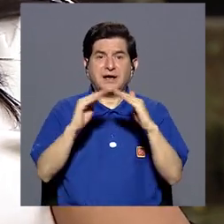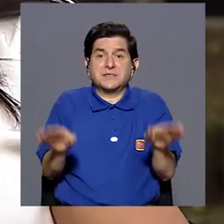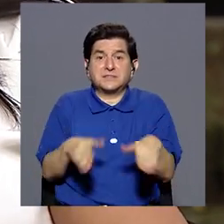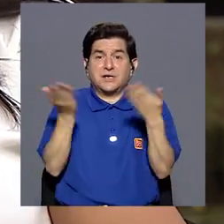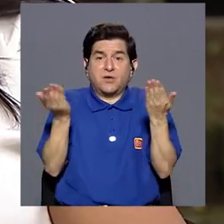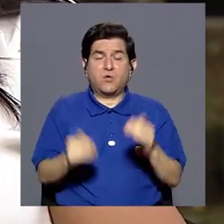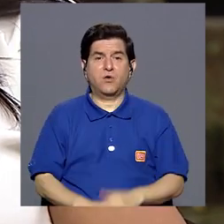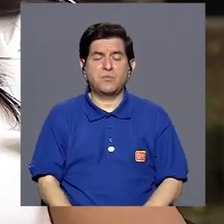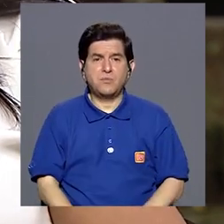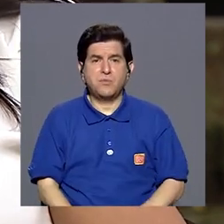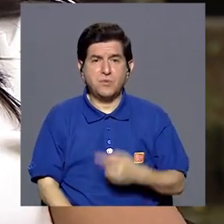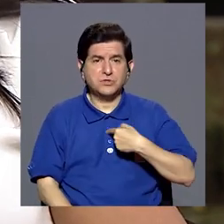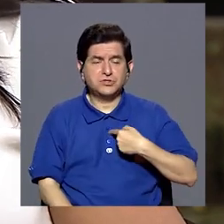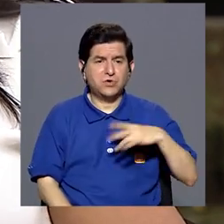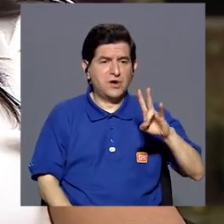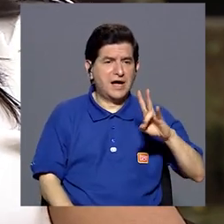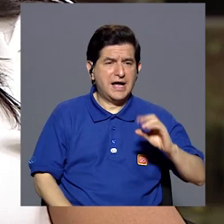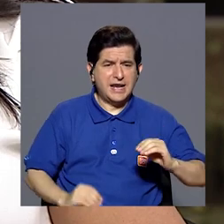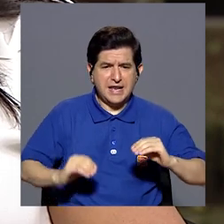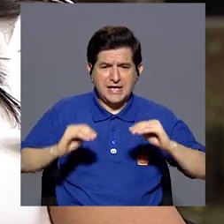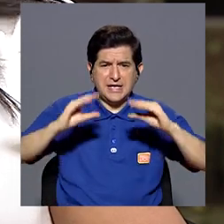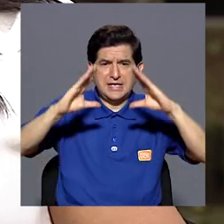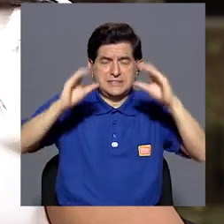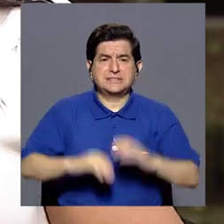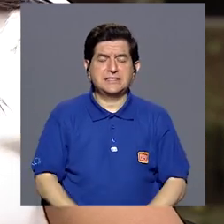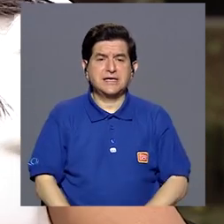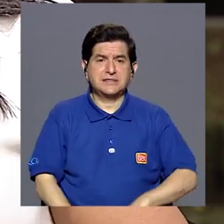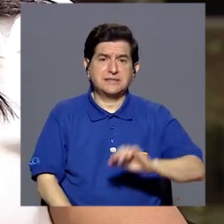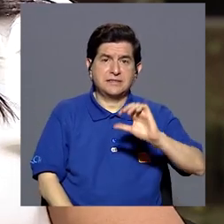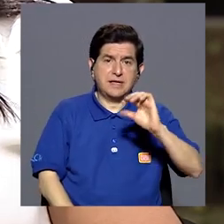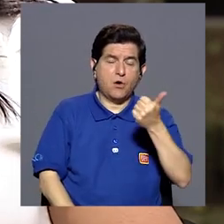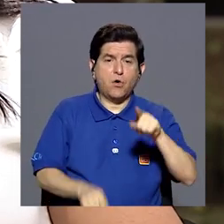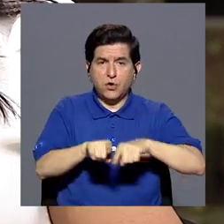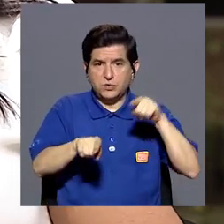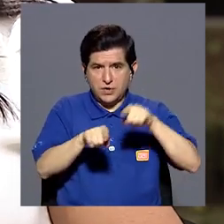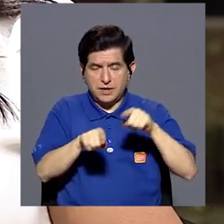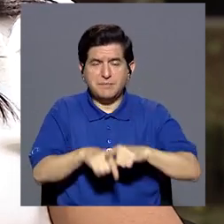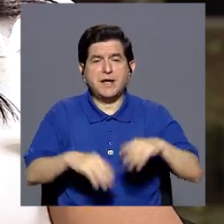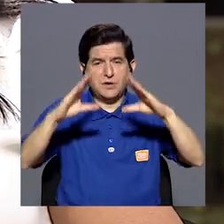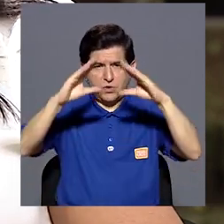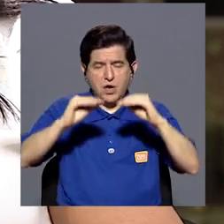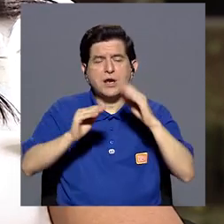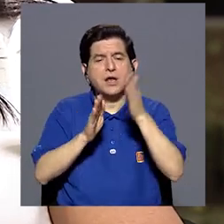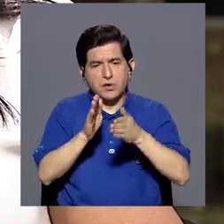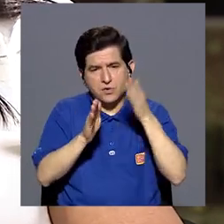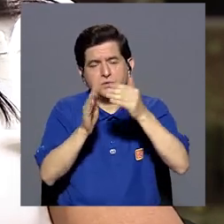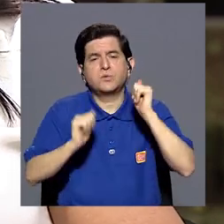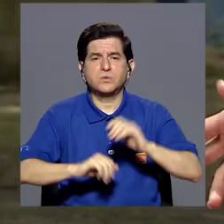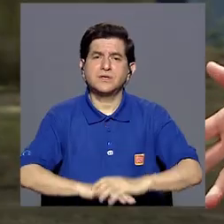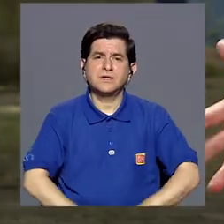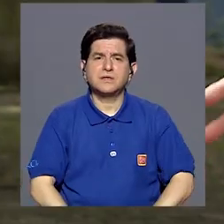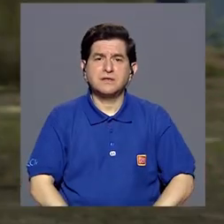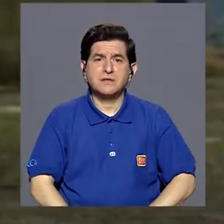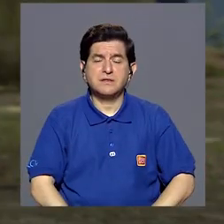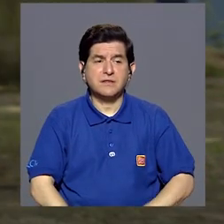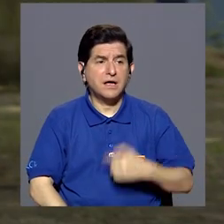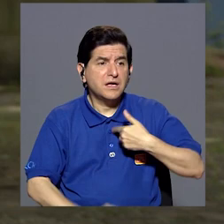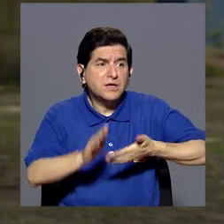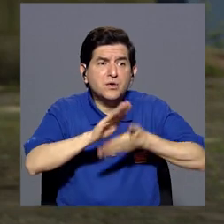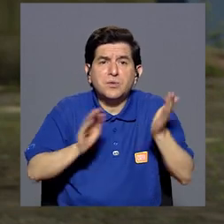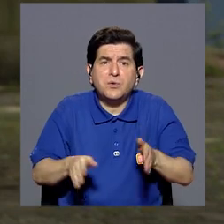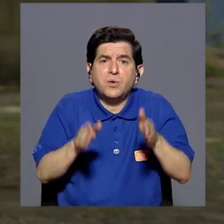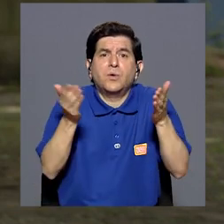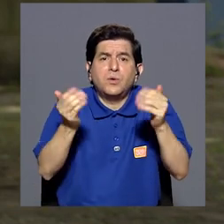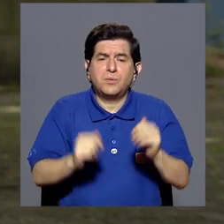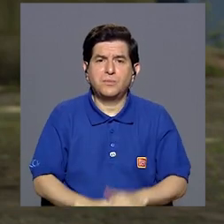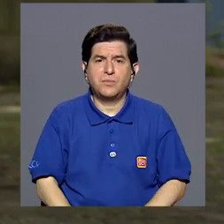tengo que venirme desde las 7, estar hasta las 7, porque mi otro hermano llega en la noche a cuidarla y devolverse. Entonces,